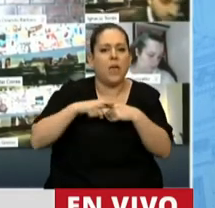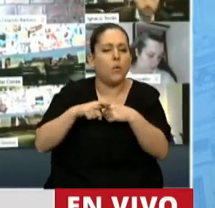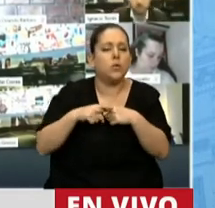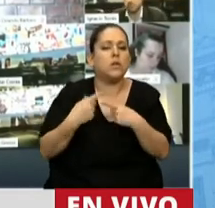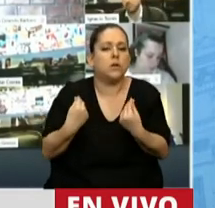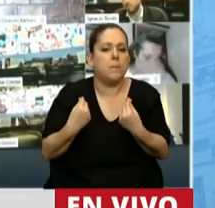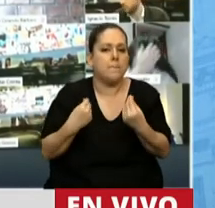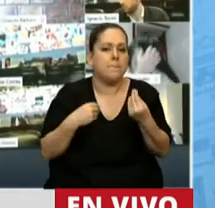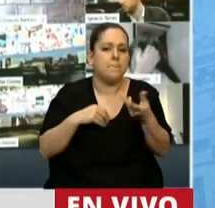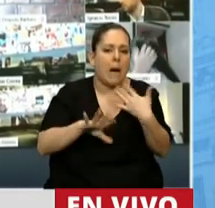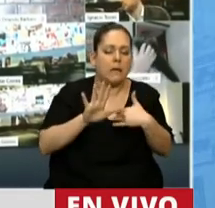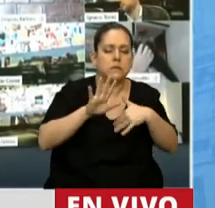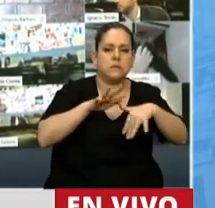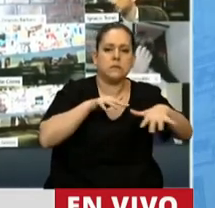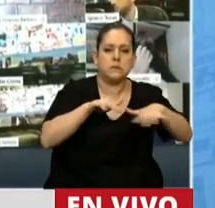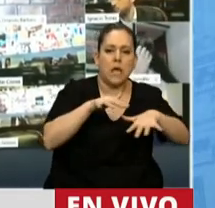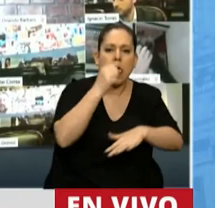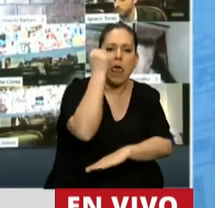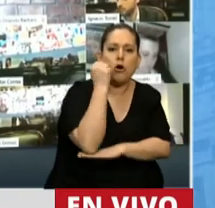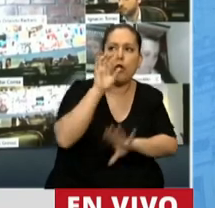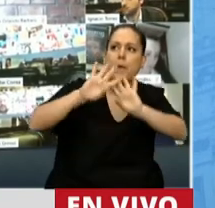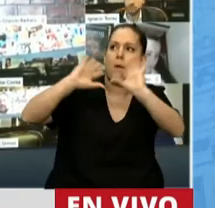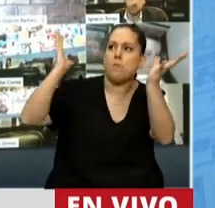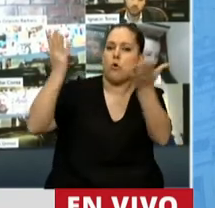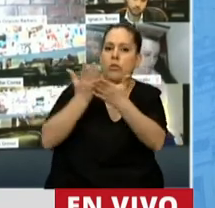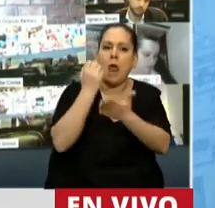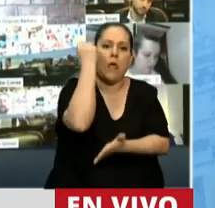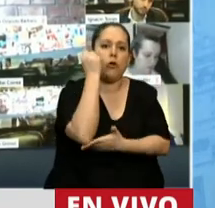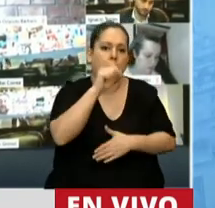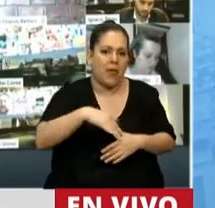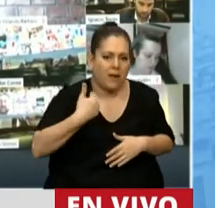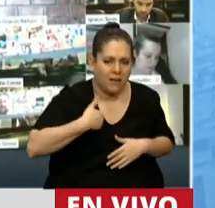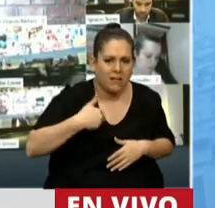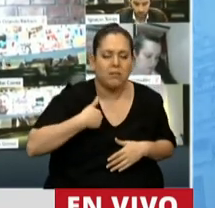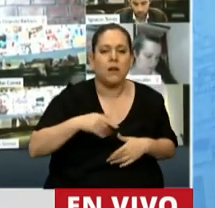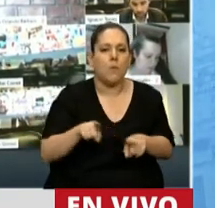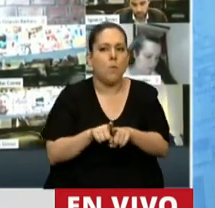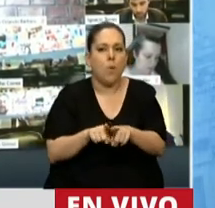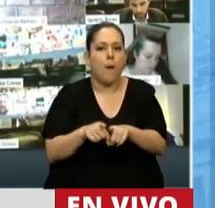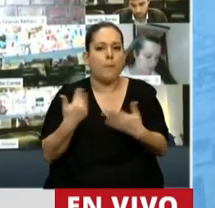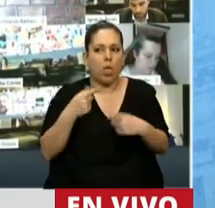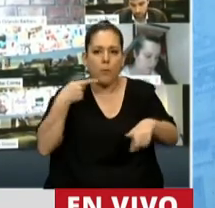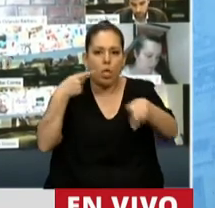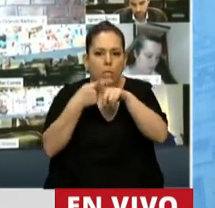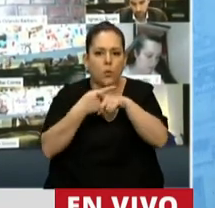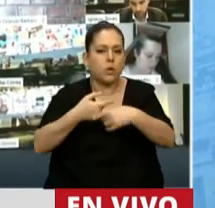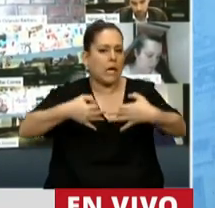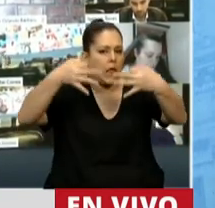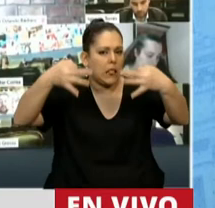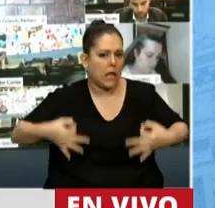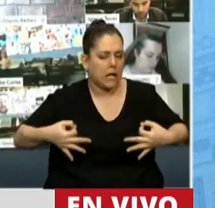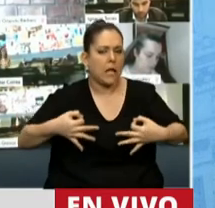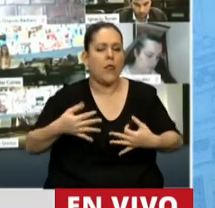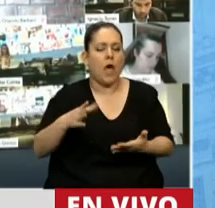contexto macroeconómico, en el contexto de la economía mundial, nos permite discutir con dignidad, con un ejercicio soberano de